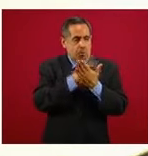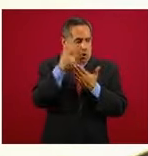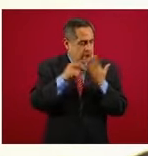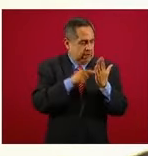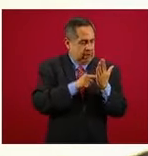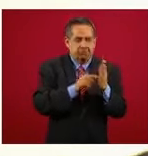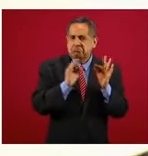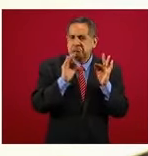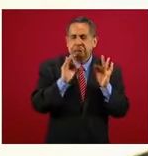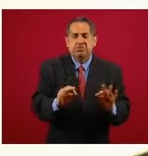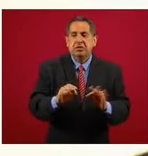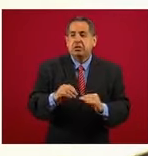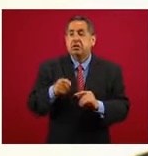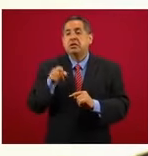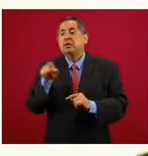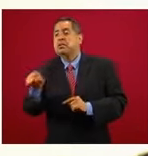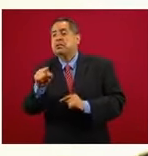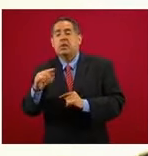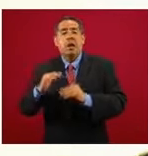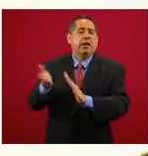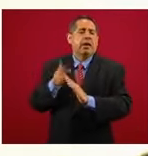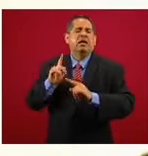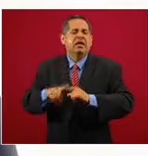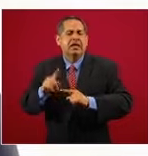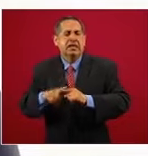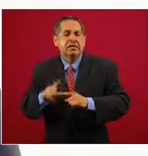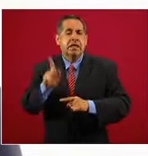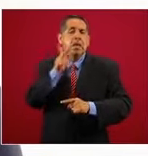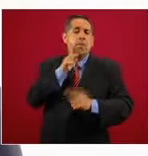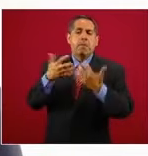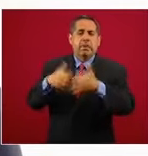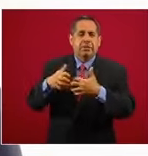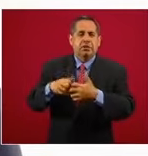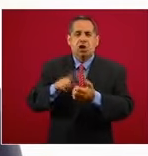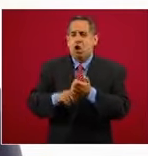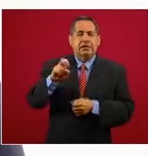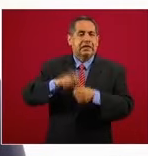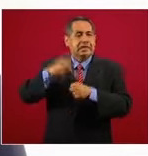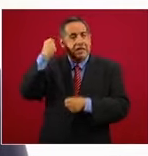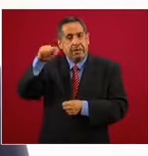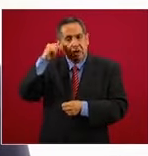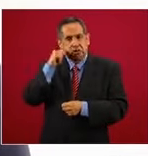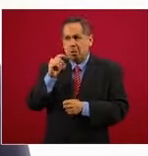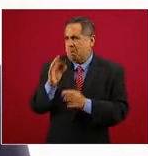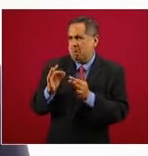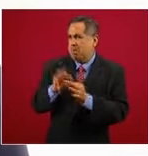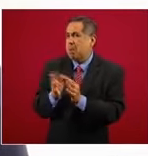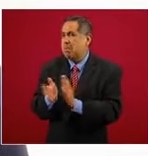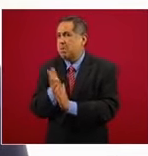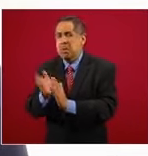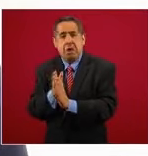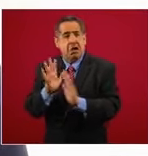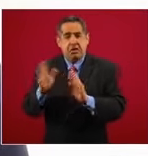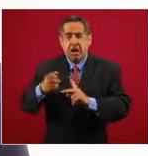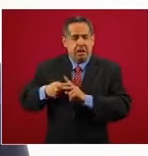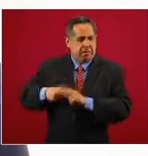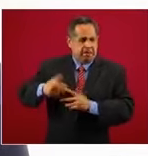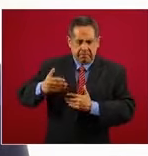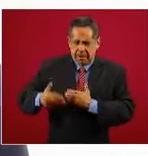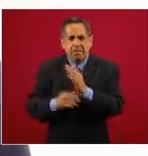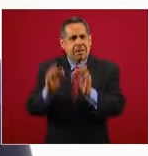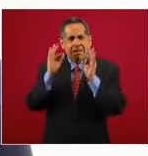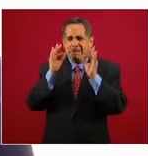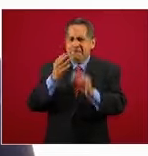en la construcción de la nueva refinería de Dos Bocas, Paraíso, Tabasco. Ya se iniciaron los